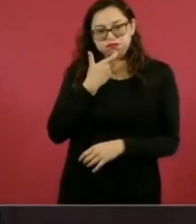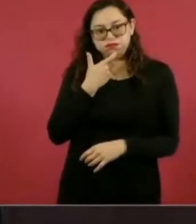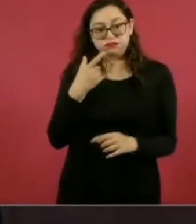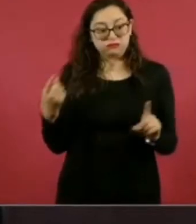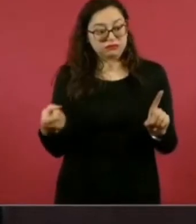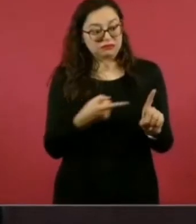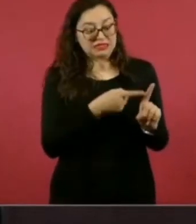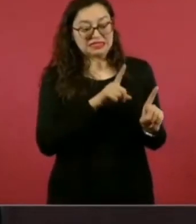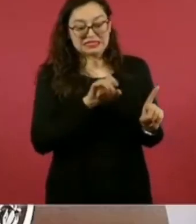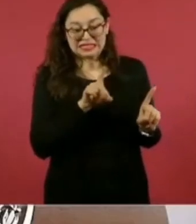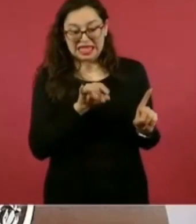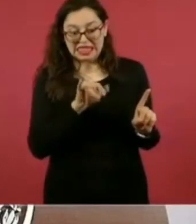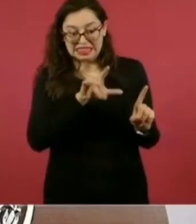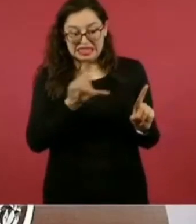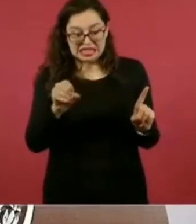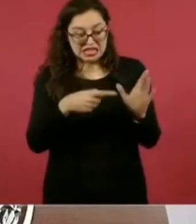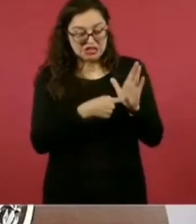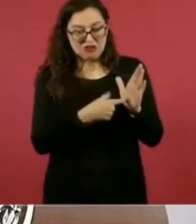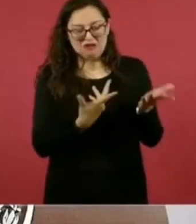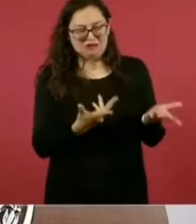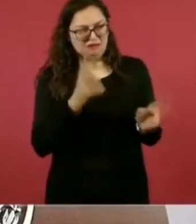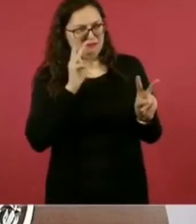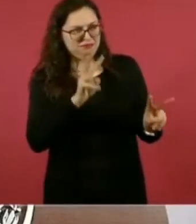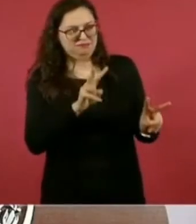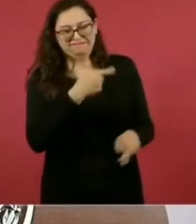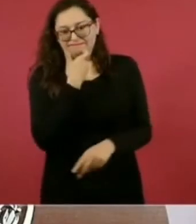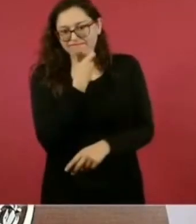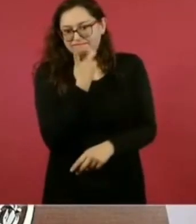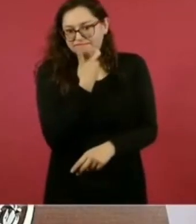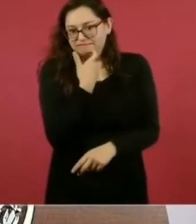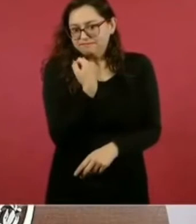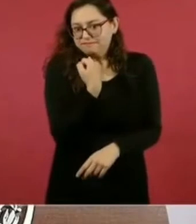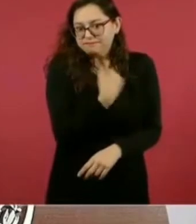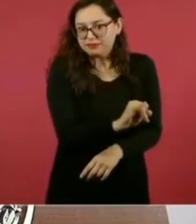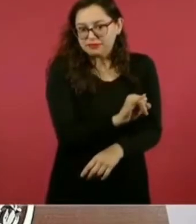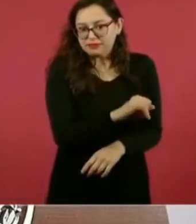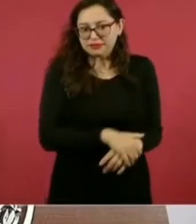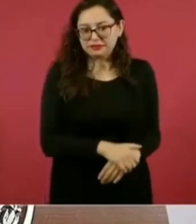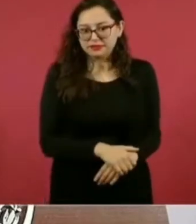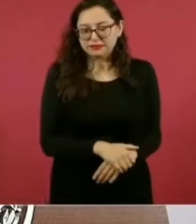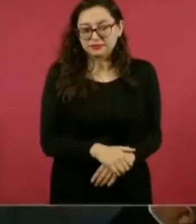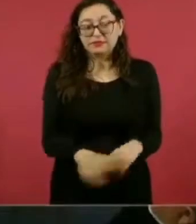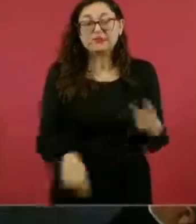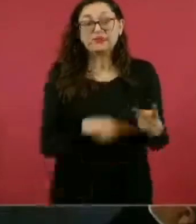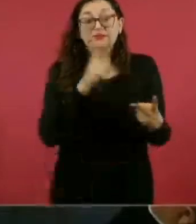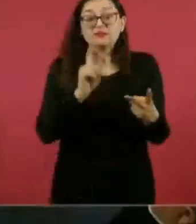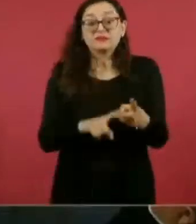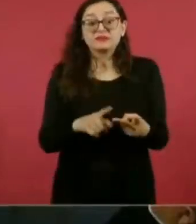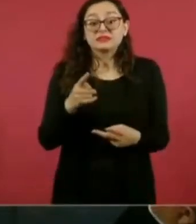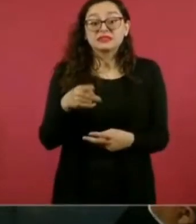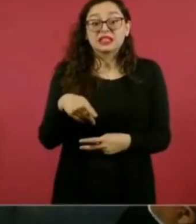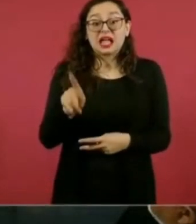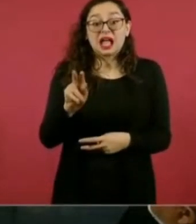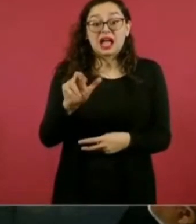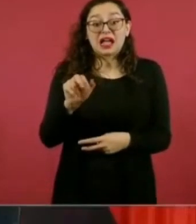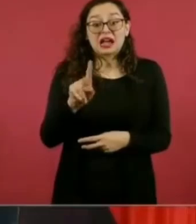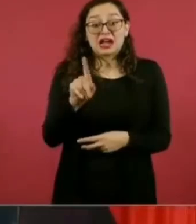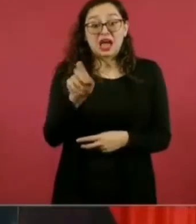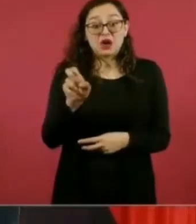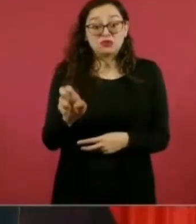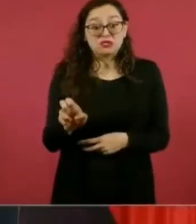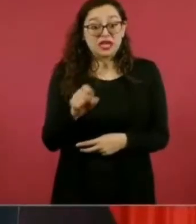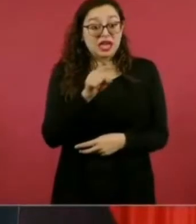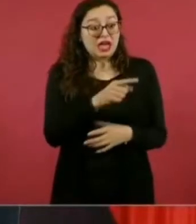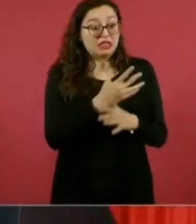a decir que se terminaba la República